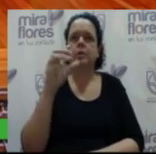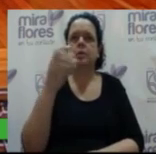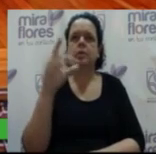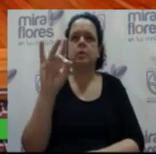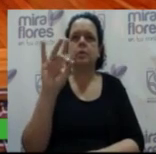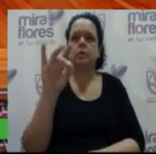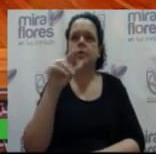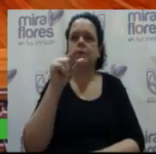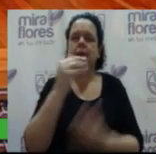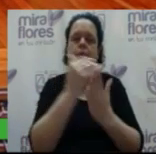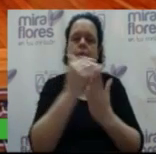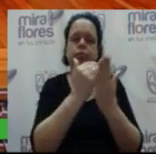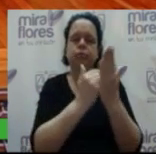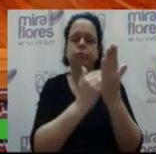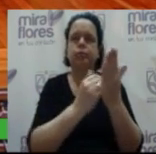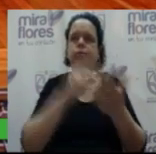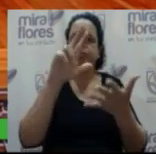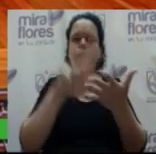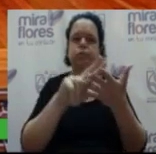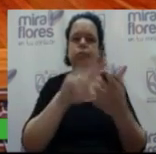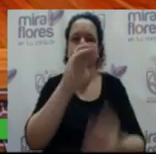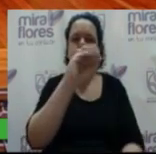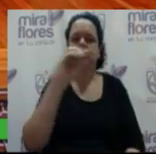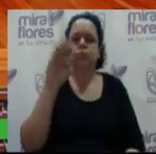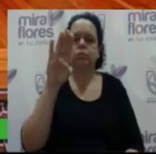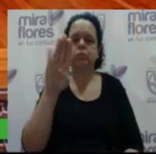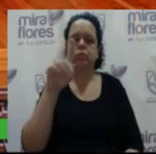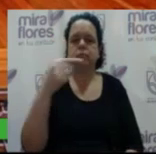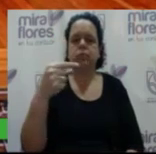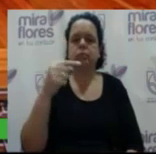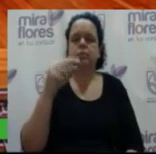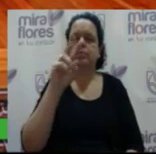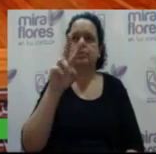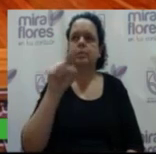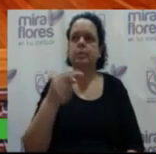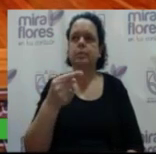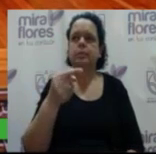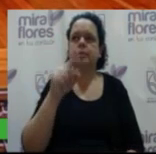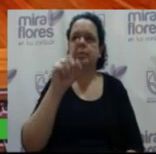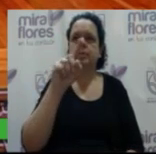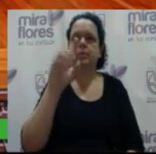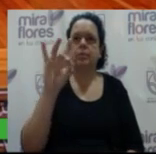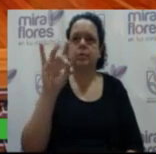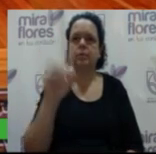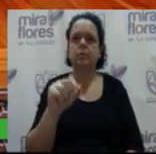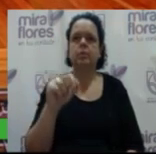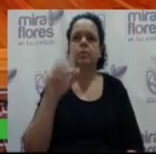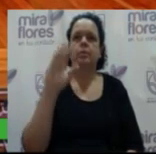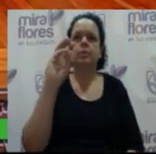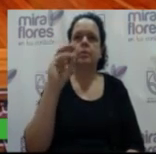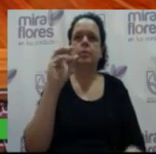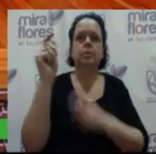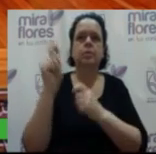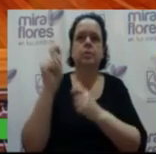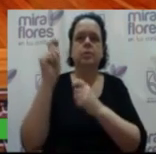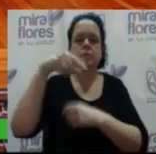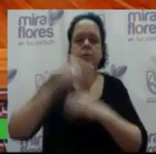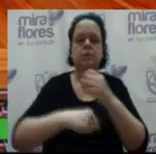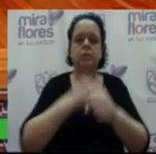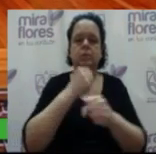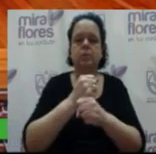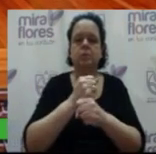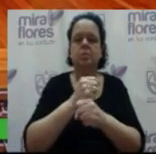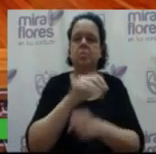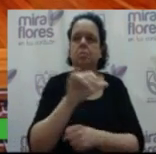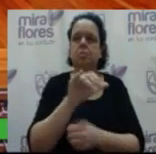el detalle de lo consignado en el acta número 004-2018, de fecha 6 de agosto del presente año, de conformidad con